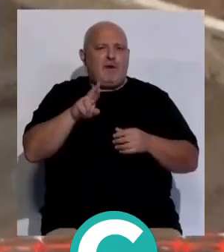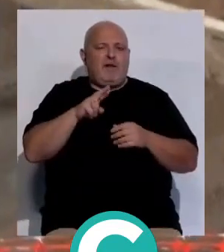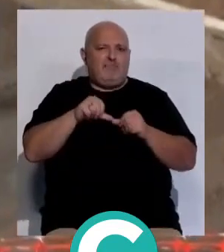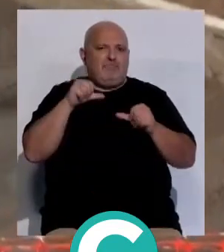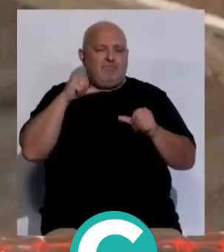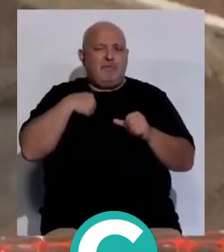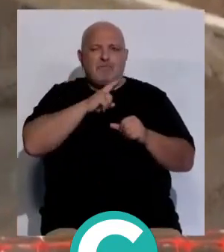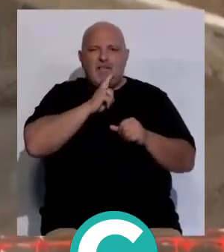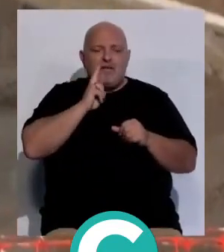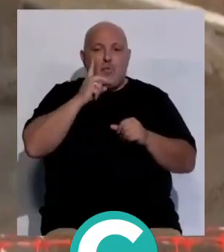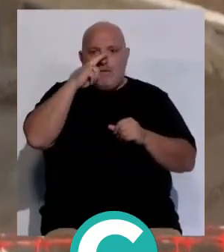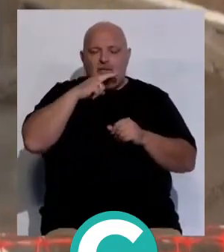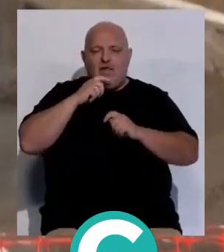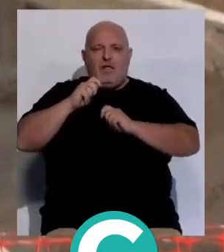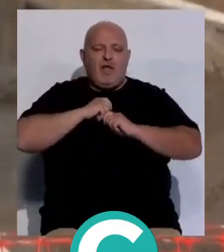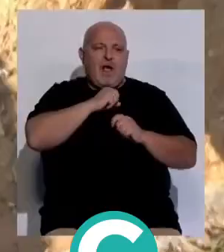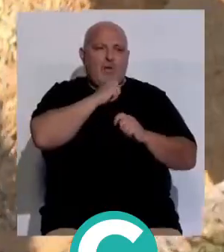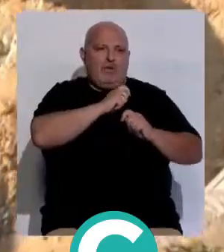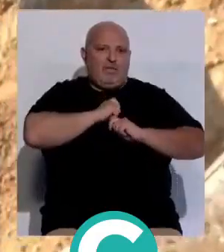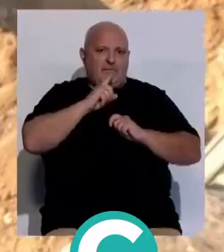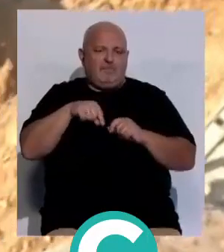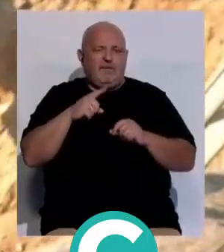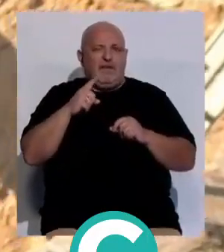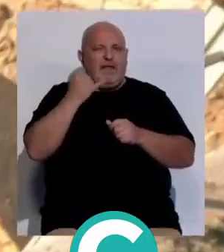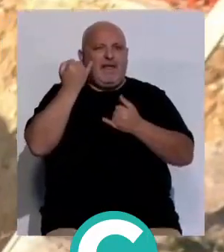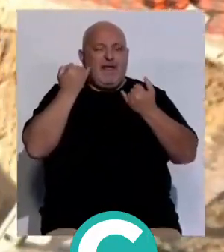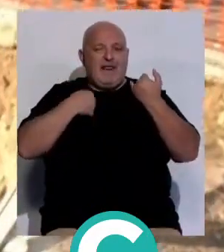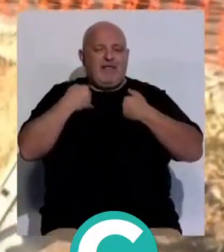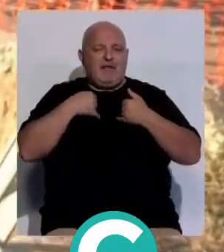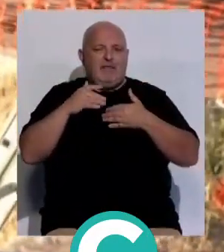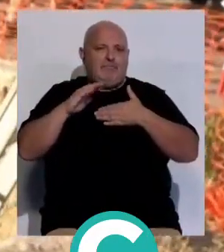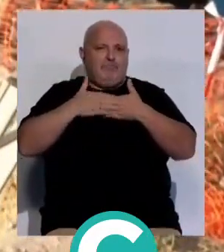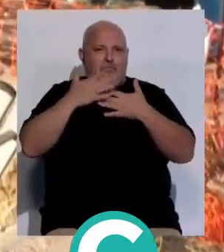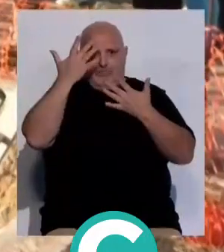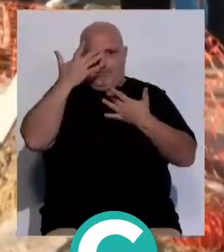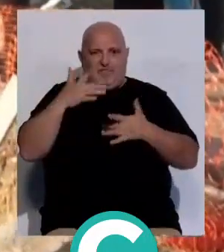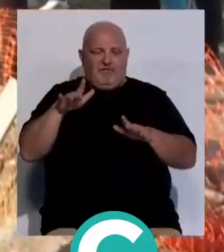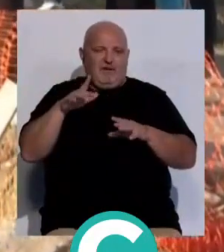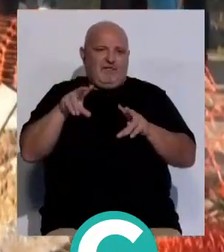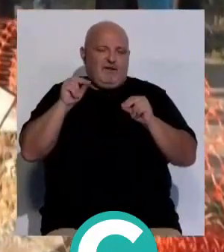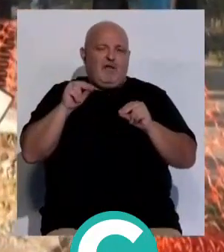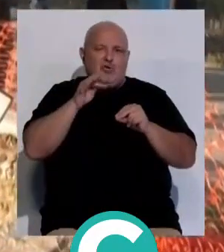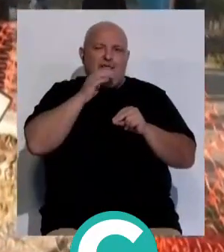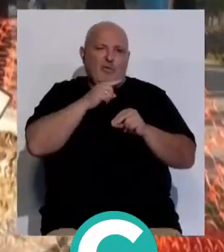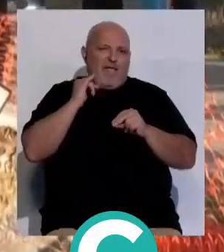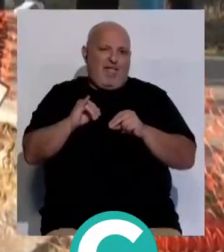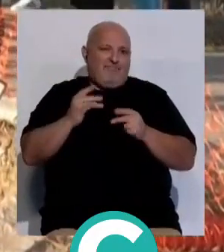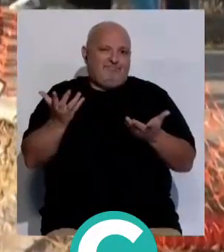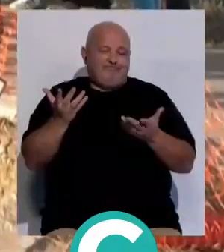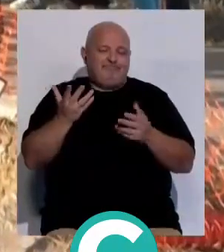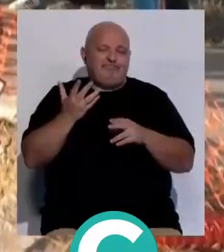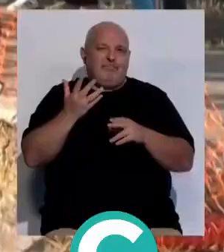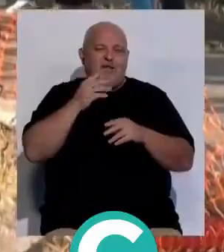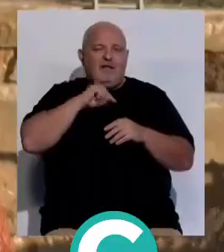tenido. Mi madre un padre y nosotros un abuelo. Una herida que este viernes cicatrizó un poco, aunque seguirá doliendo. Y la